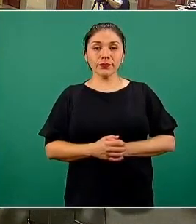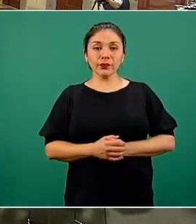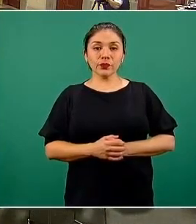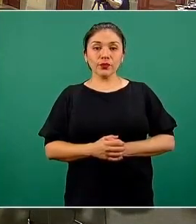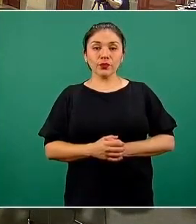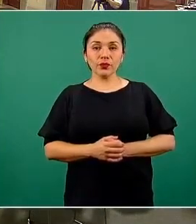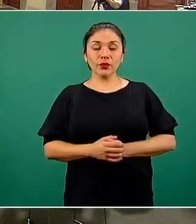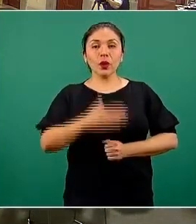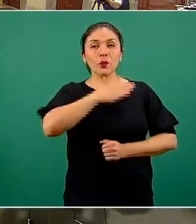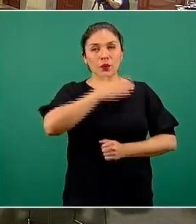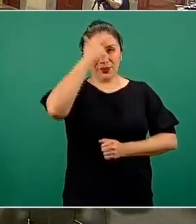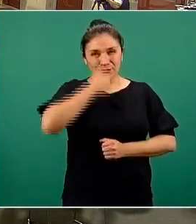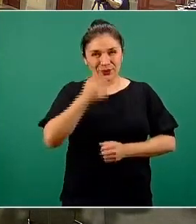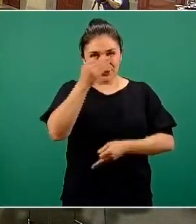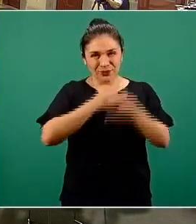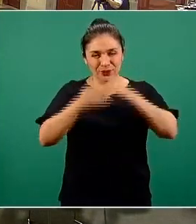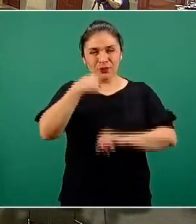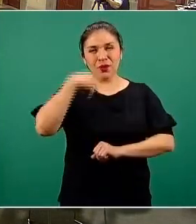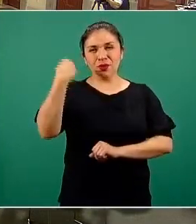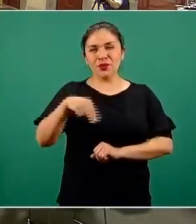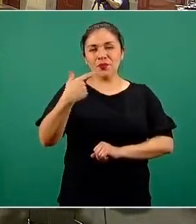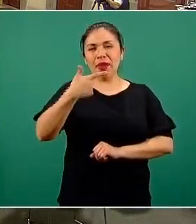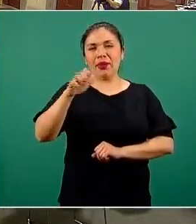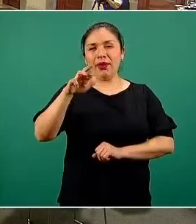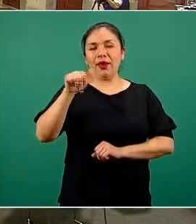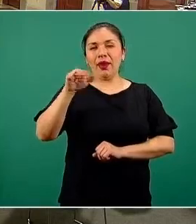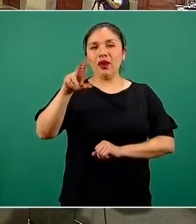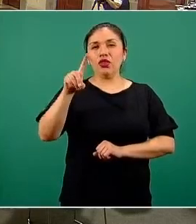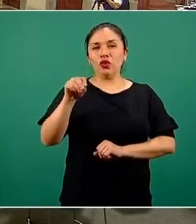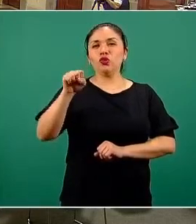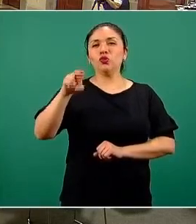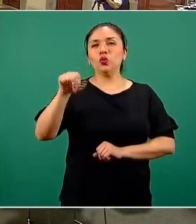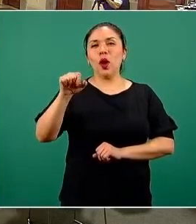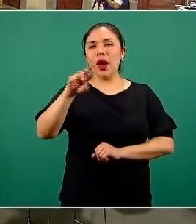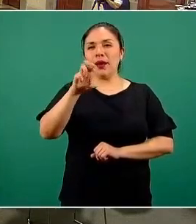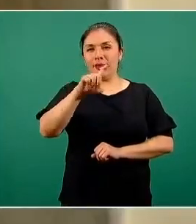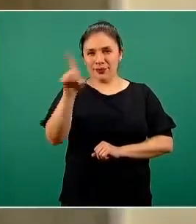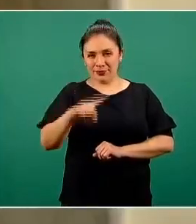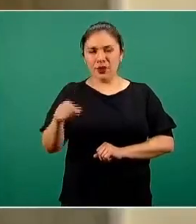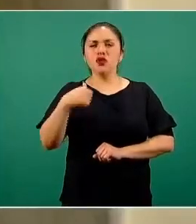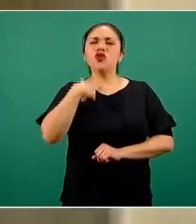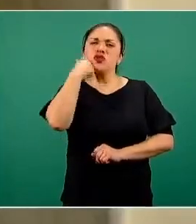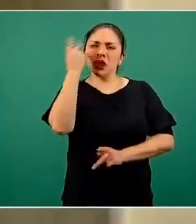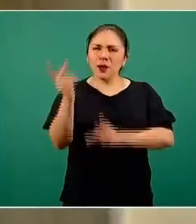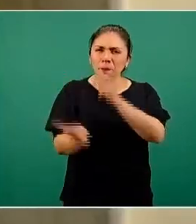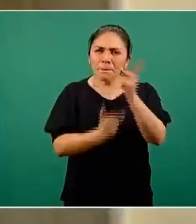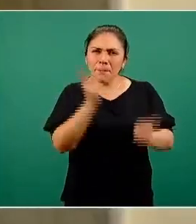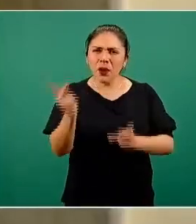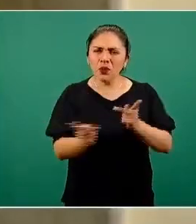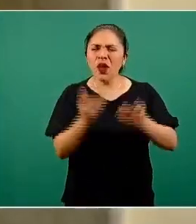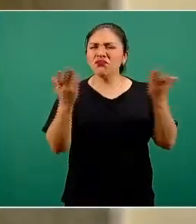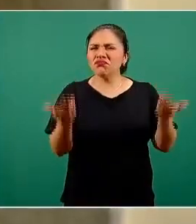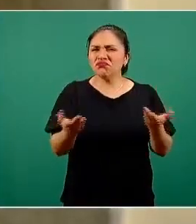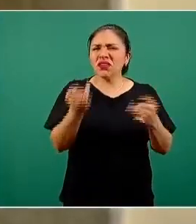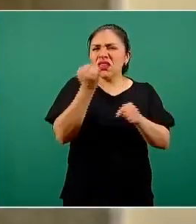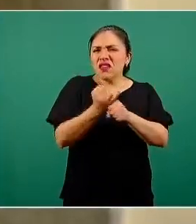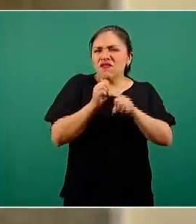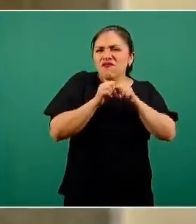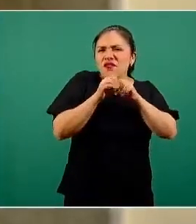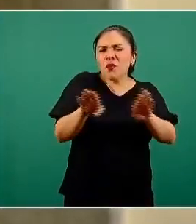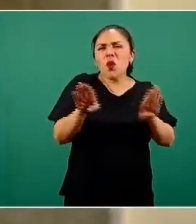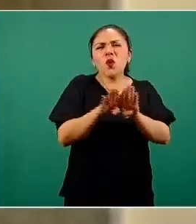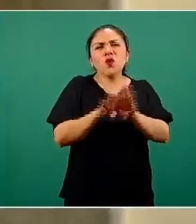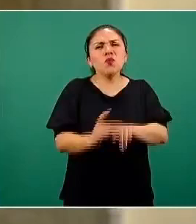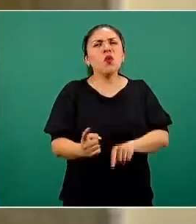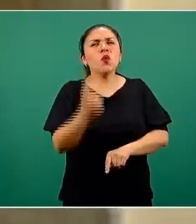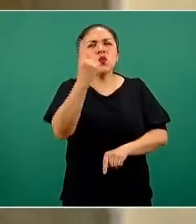Buenas noches a todos, soy Gerardo Suárez, del Heraldo de México. Quisiera preguntar algunos datos sobre el caso